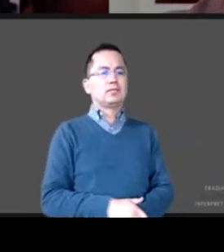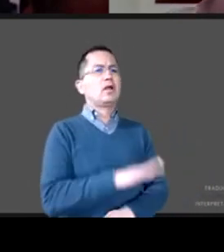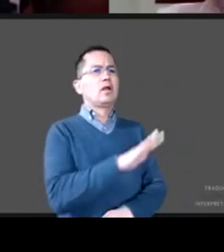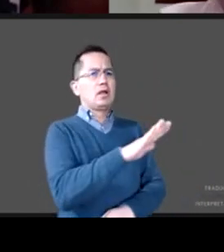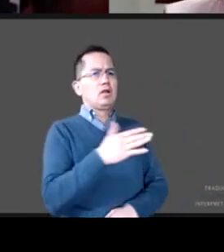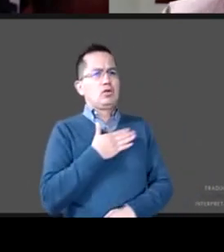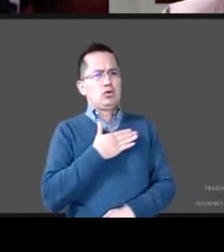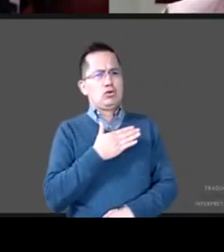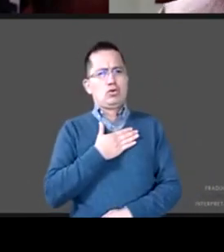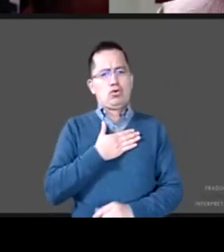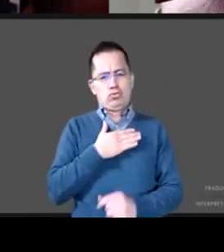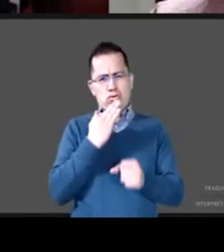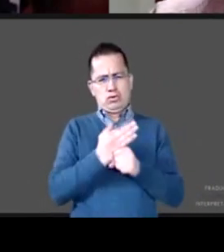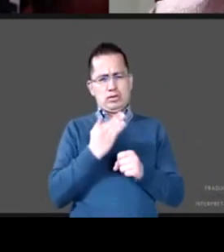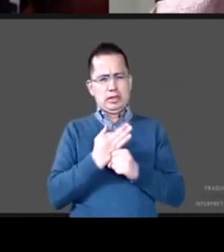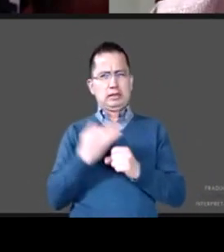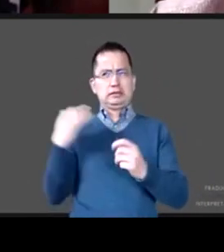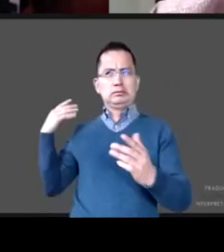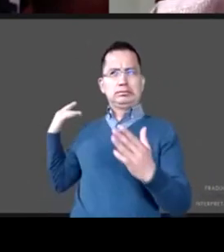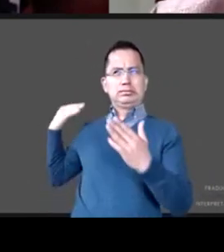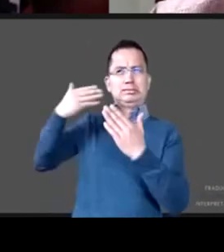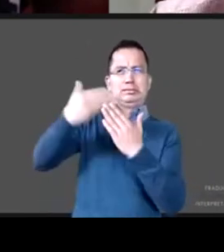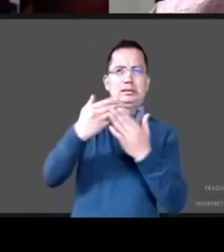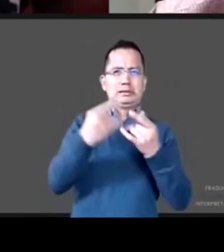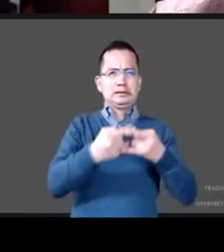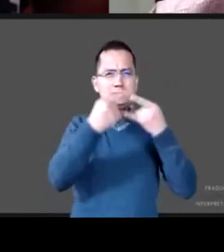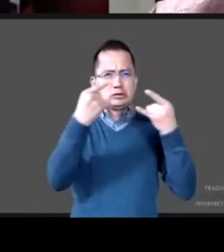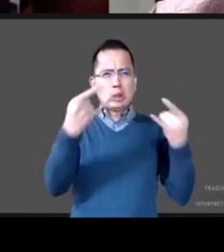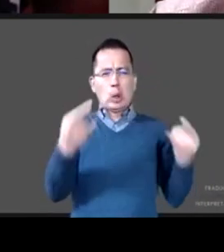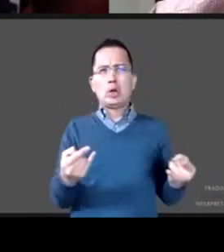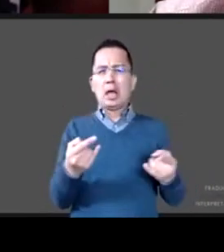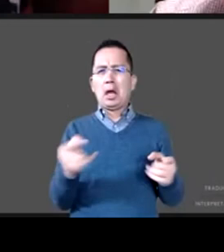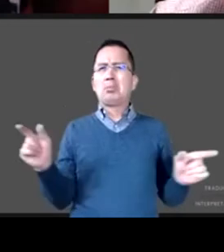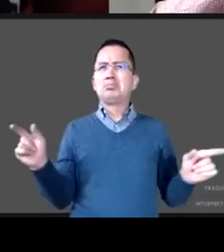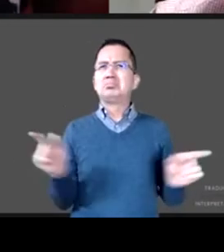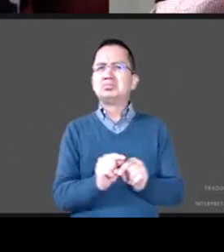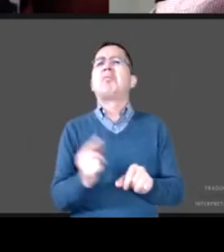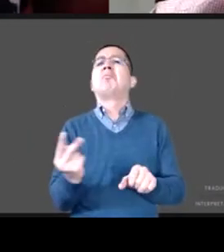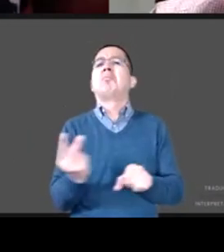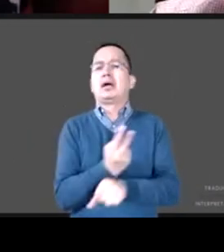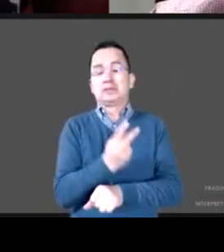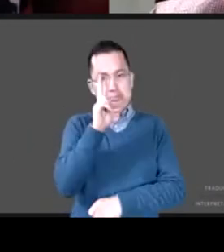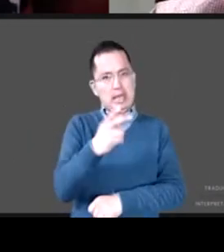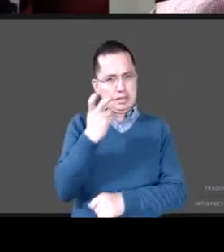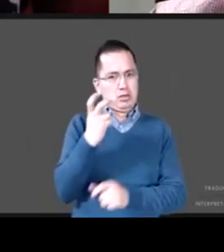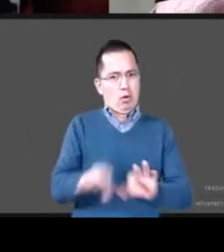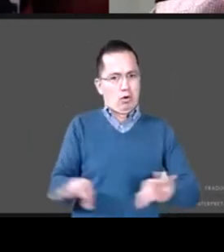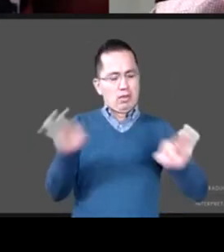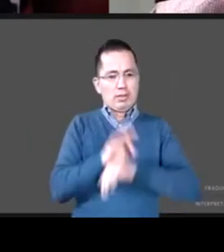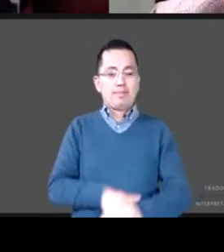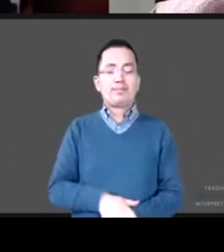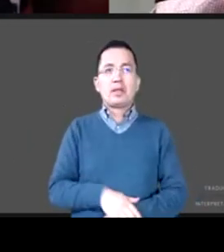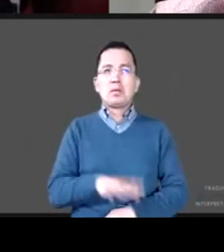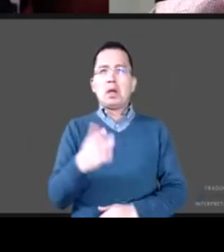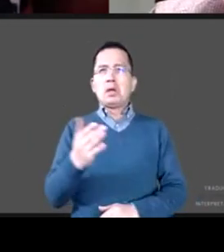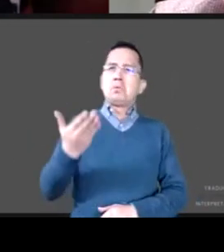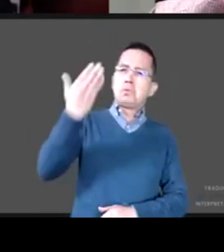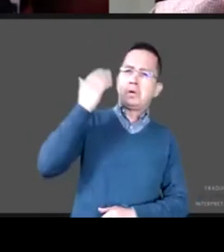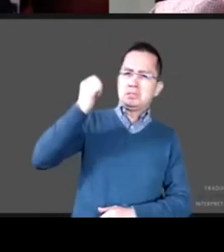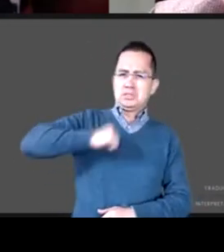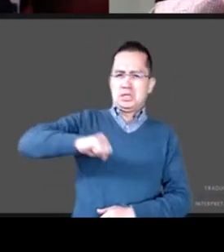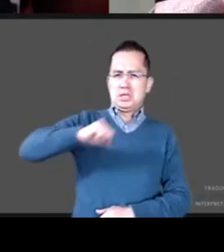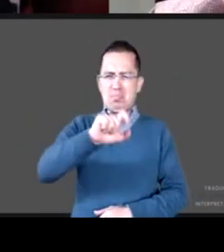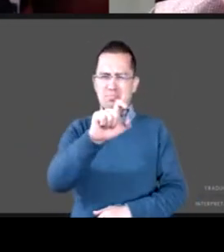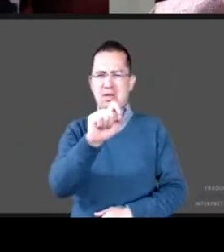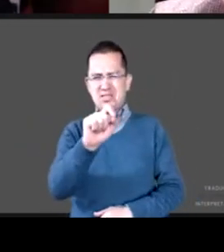histórico porque es importante ponerlo en la mesa en el siglo XX a partir de los 60 y antes obviamente había